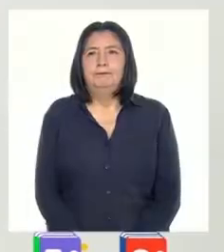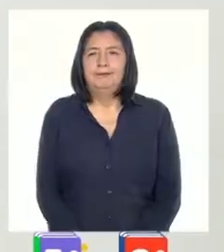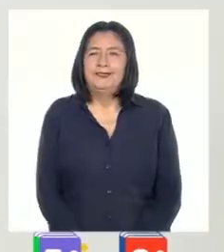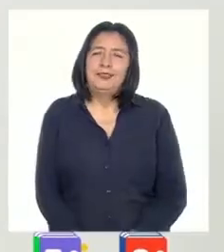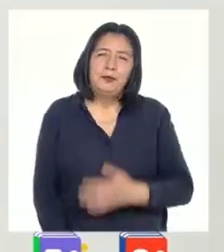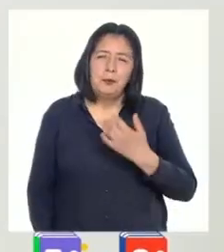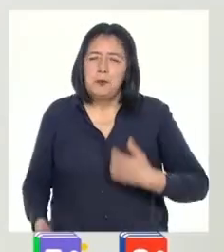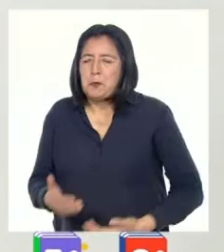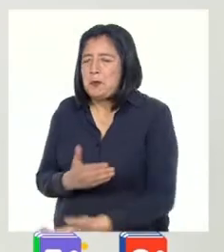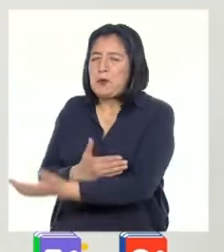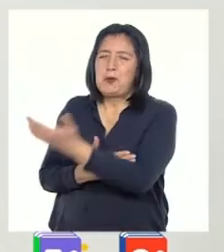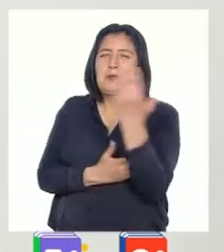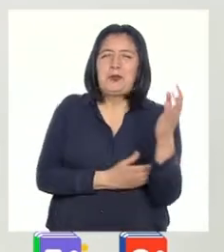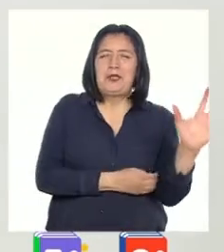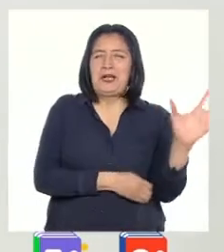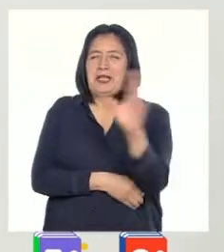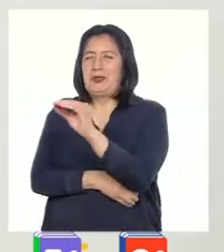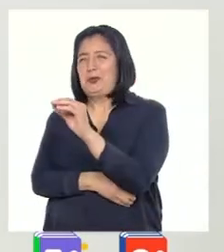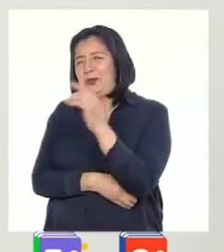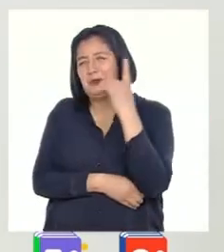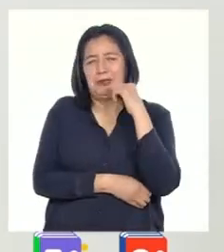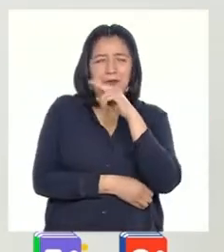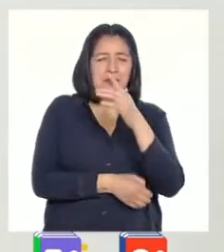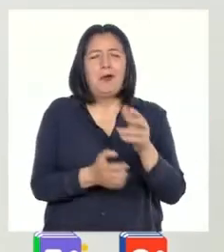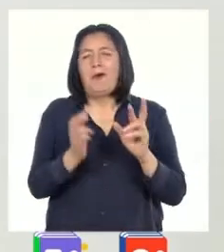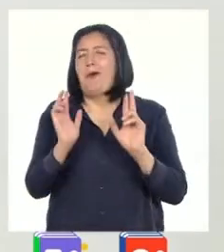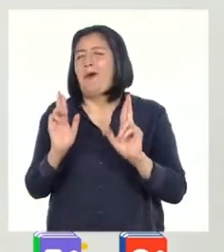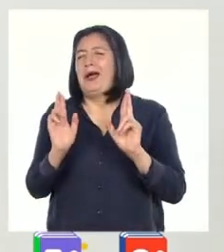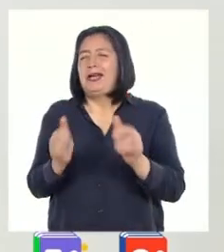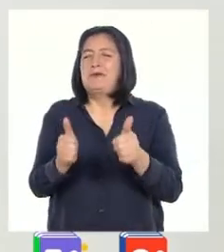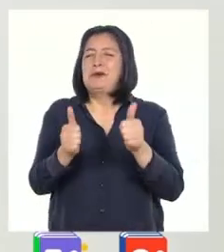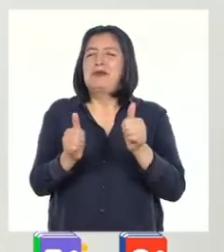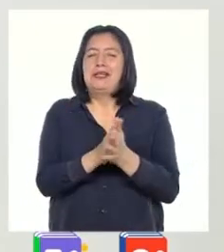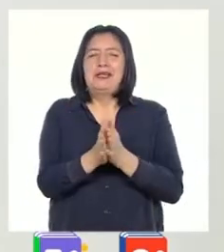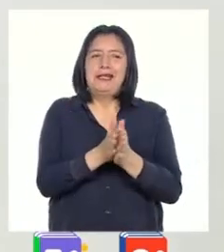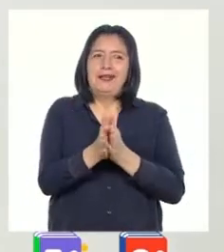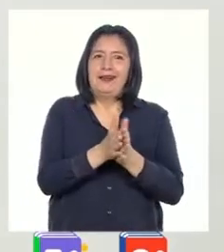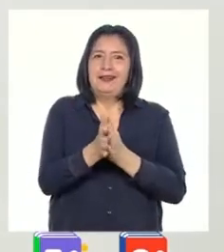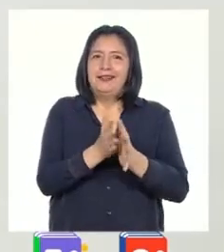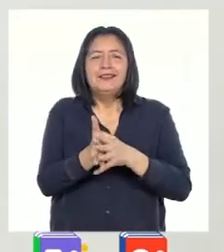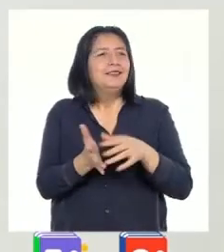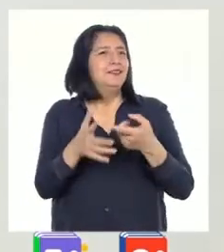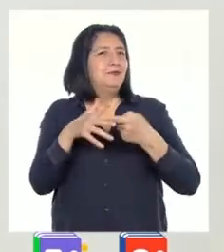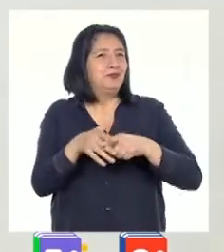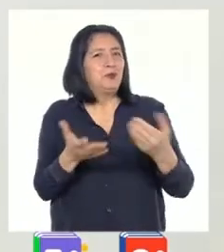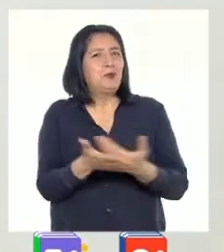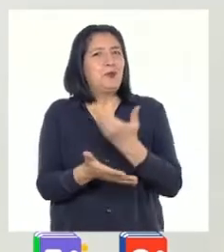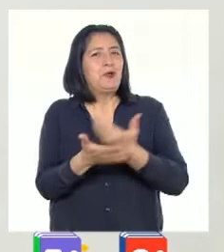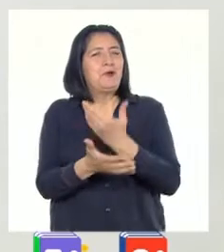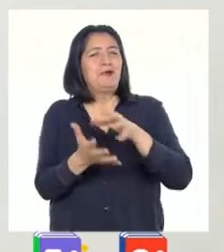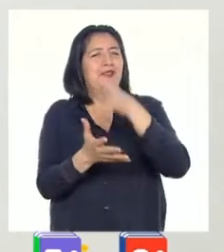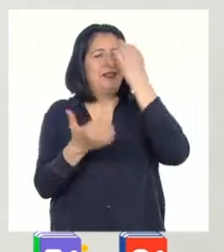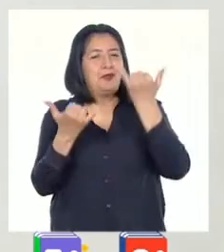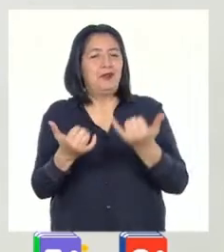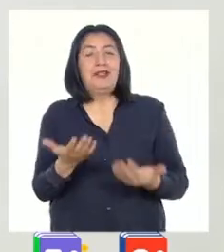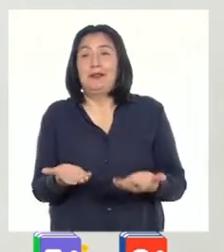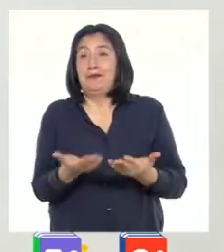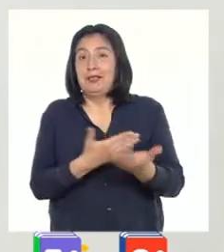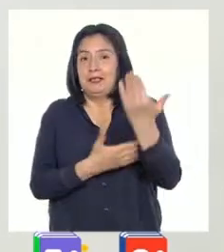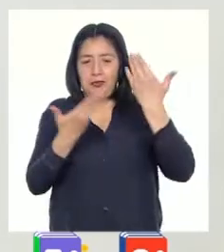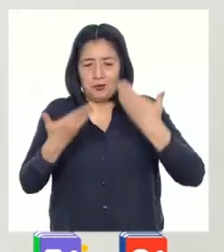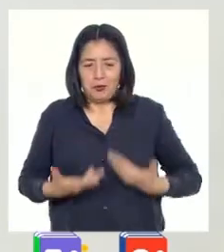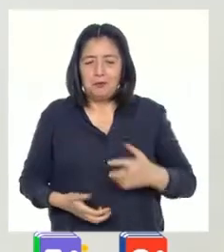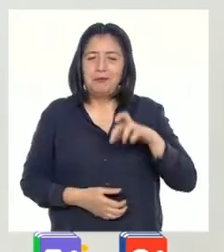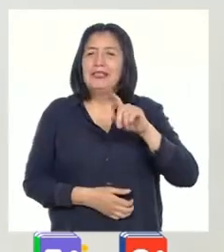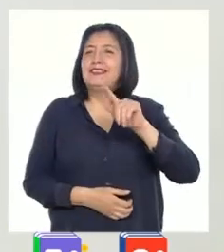Muy buenos días a todos y a todas. Espero que se encuentren súper bien y con muchas ganas de empezar una nueva aventura esta mañana. Yo soy Patricia Barreto y